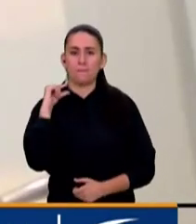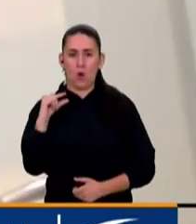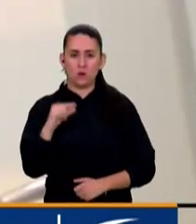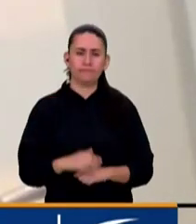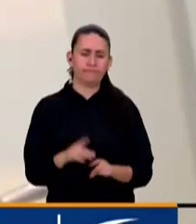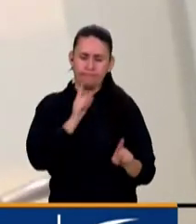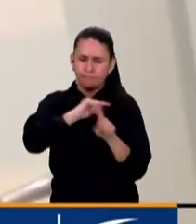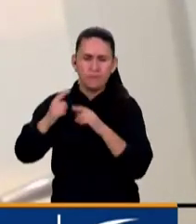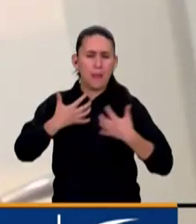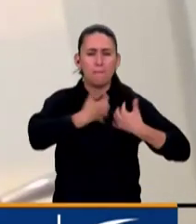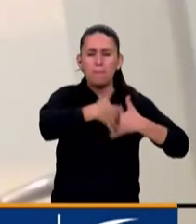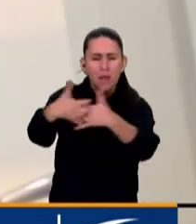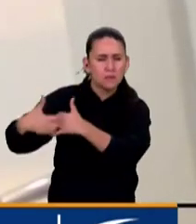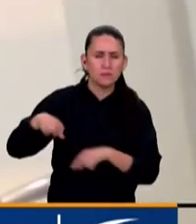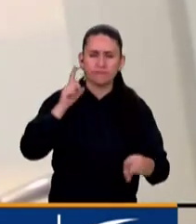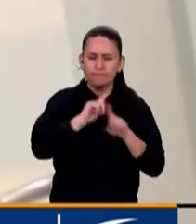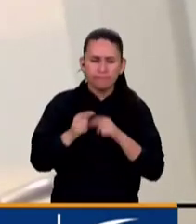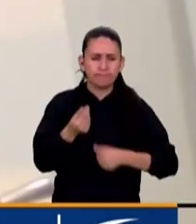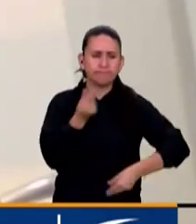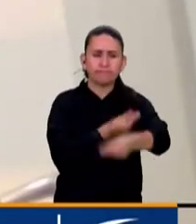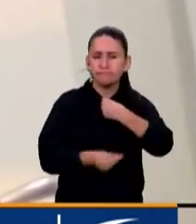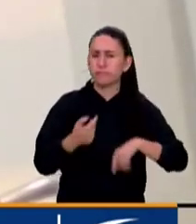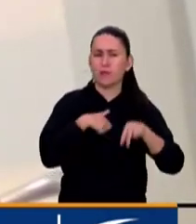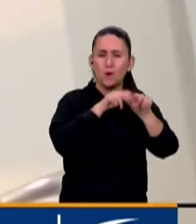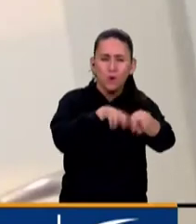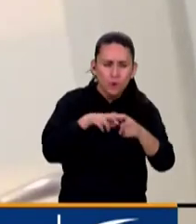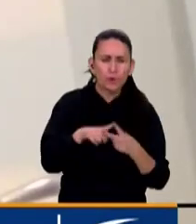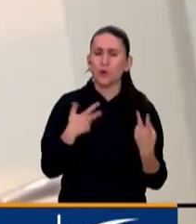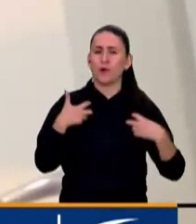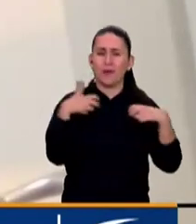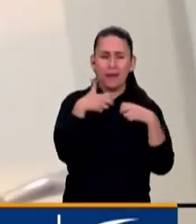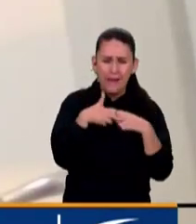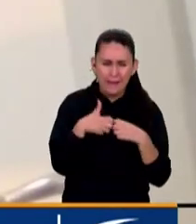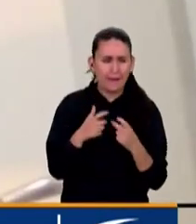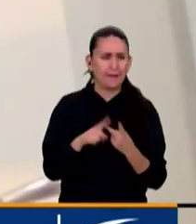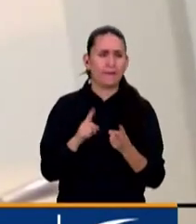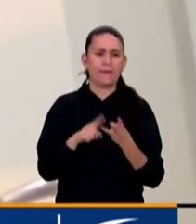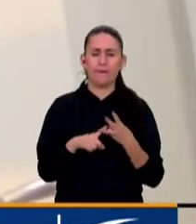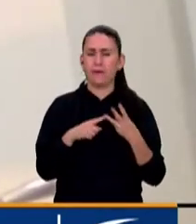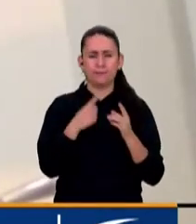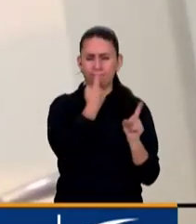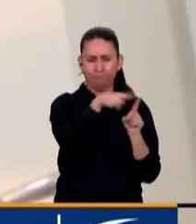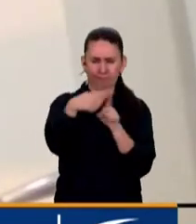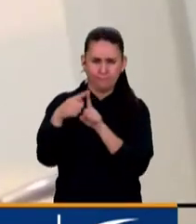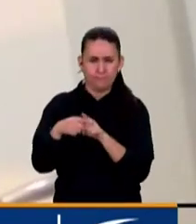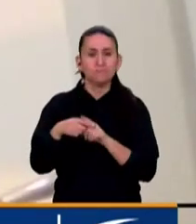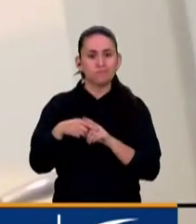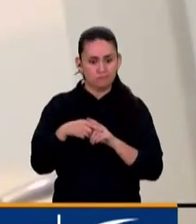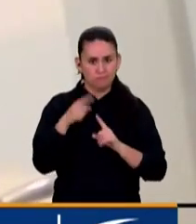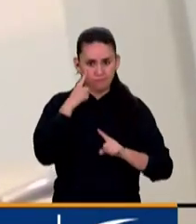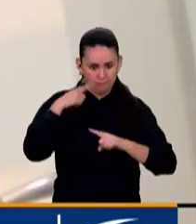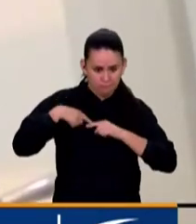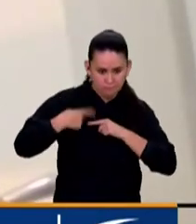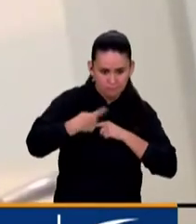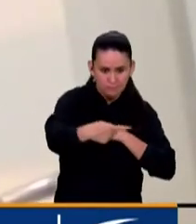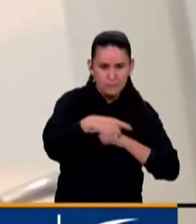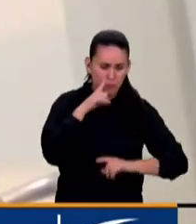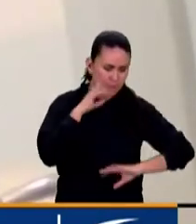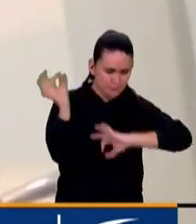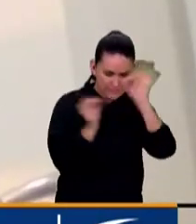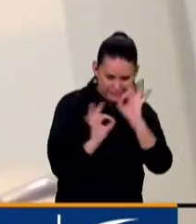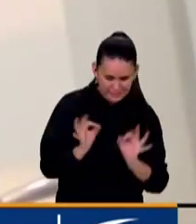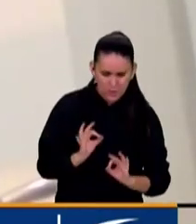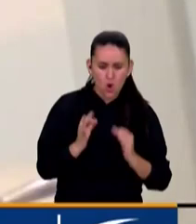tipo de industrias y sectores, banca, agricultura, energía, las cuales han buscado constantemente, el sector público,